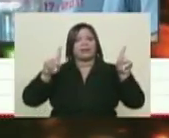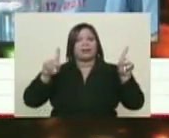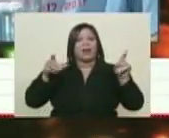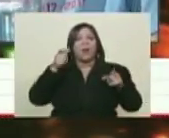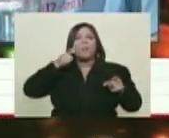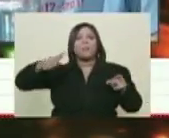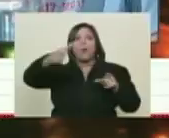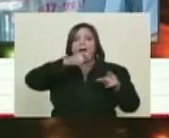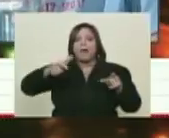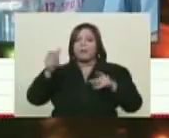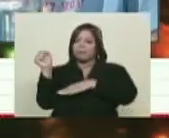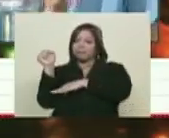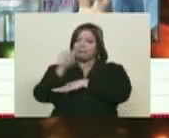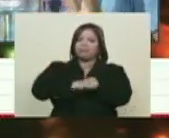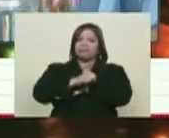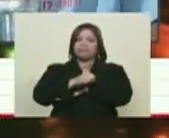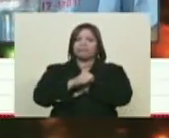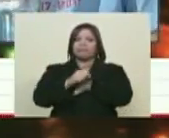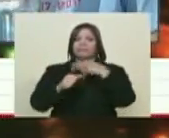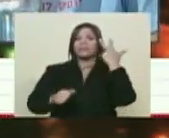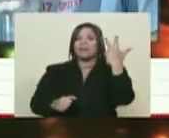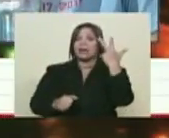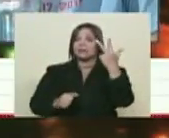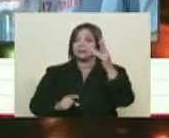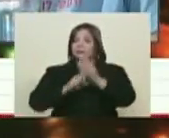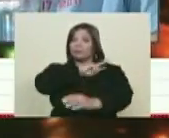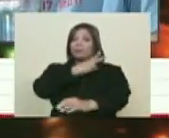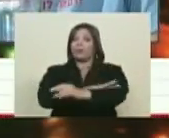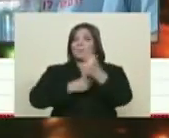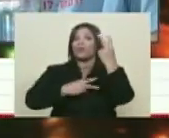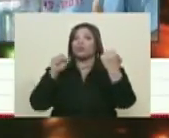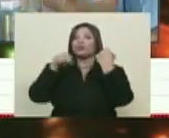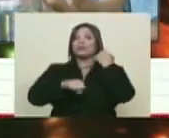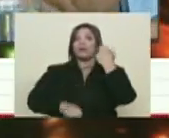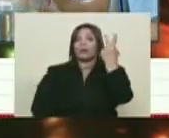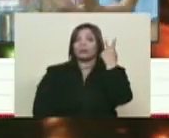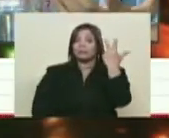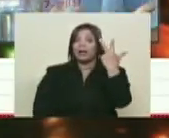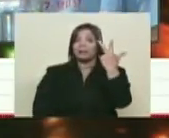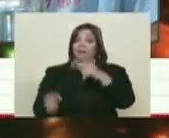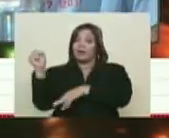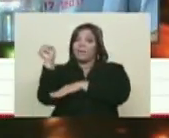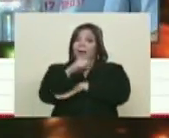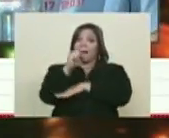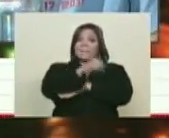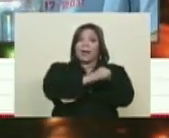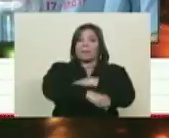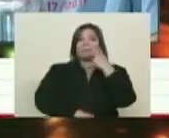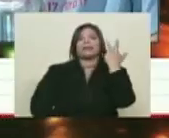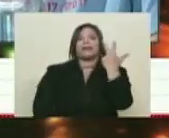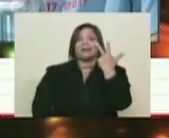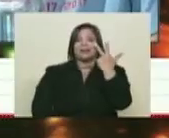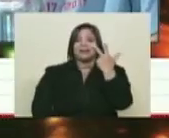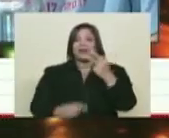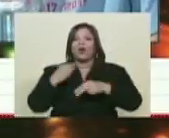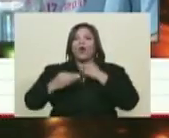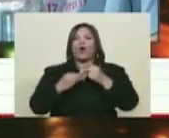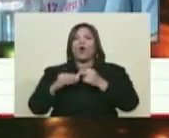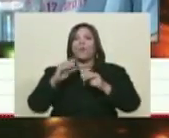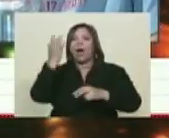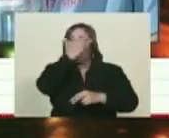fue el pueblo que derrotó a imperio, a tres imperios en un solo siglo. La idea es ver también cómo son los procesos de insurgencia